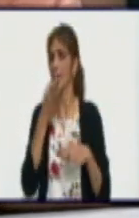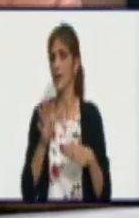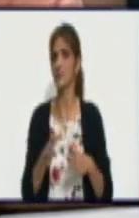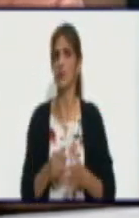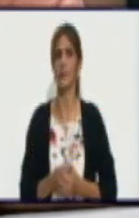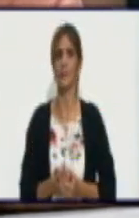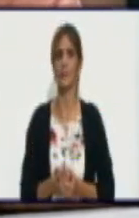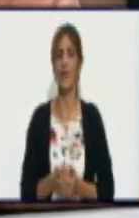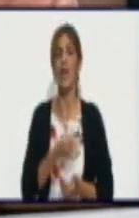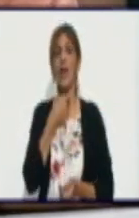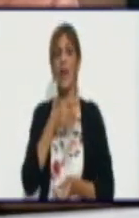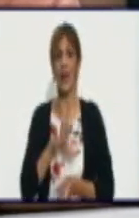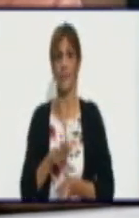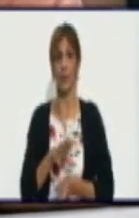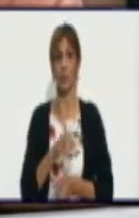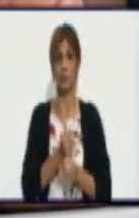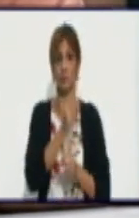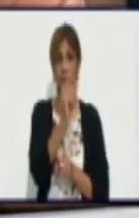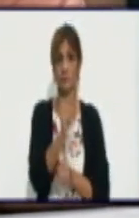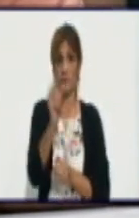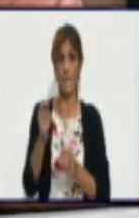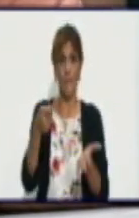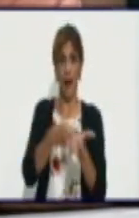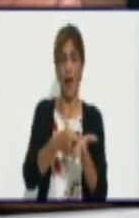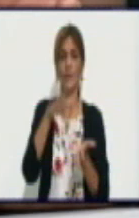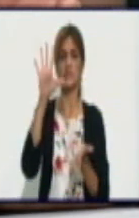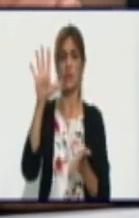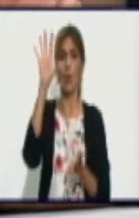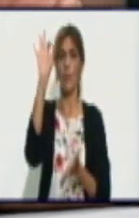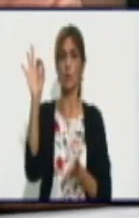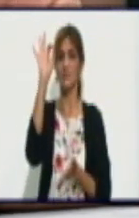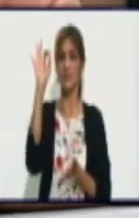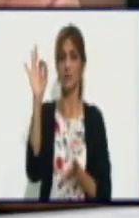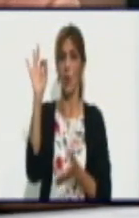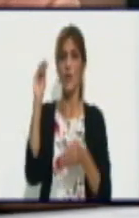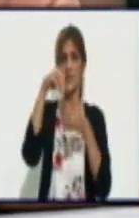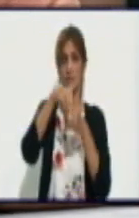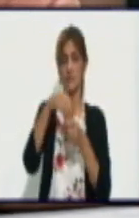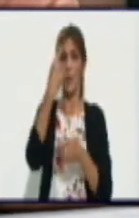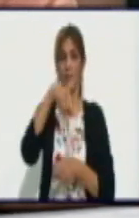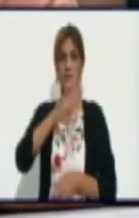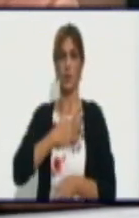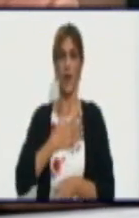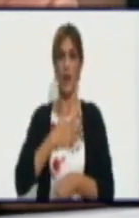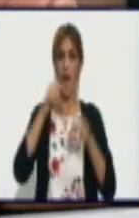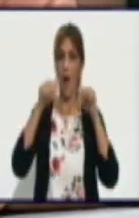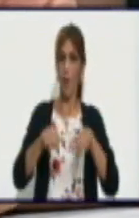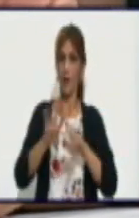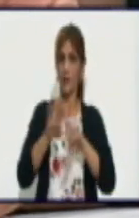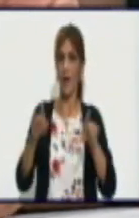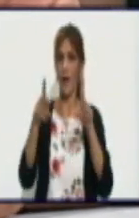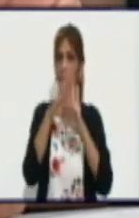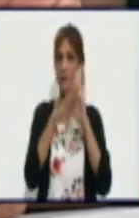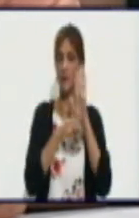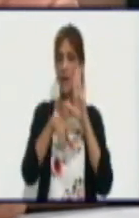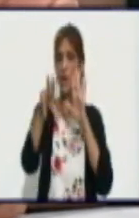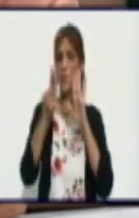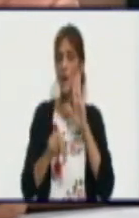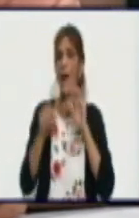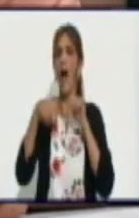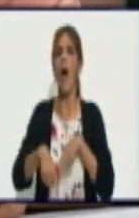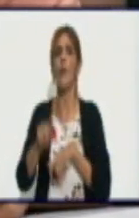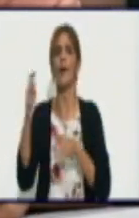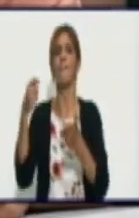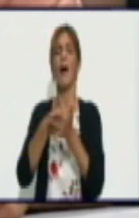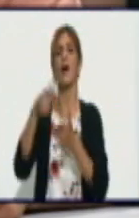Es que si usted pagaba un 5% de los ingresos personales, ahora el Estado le está diciendo que es un 2% y hay un sacrificio